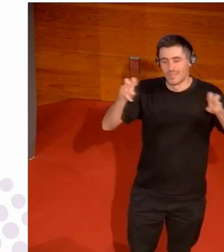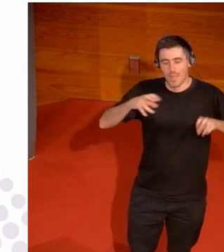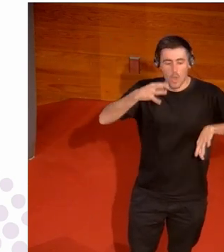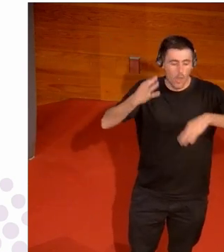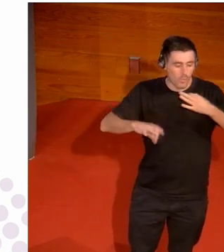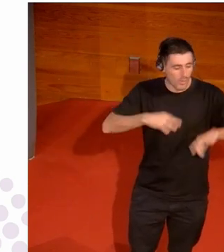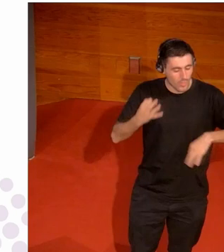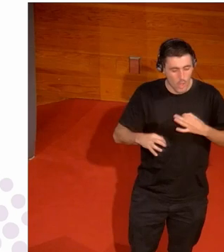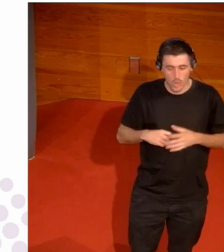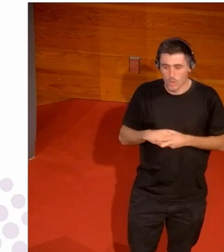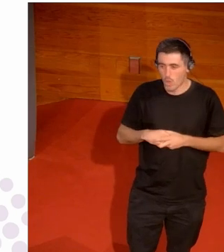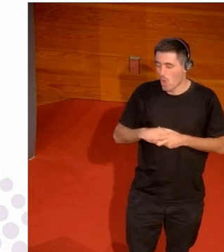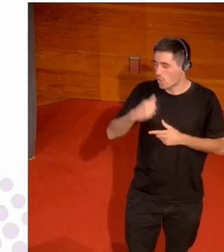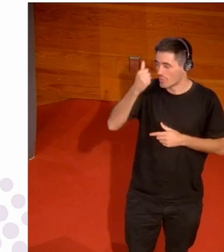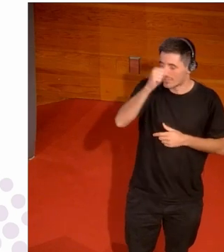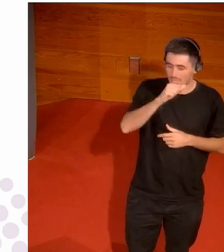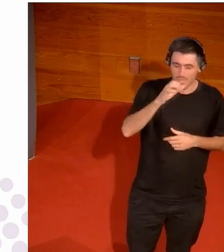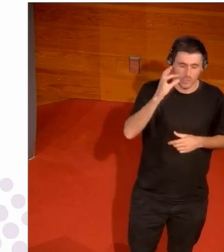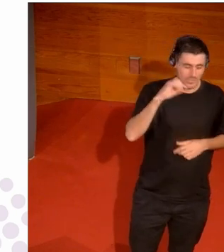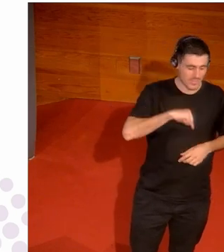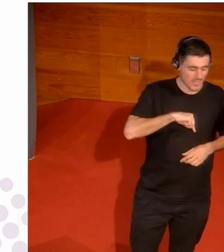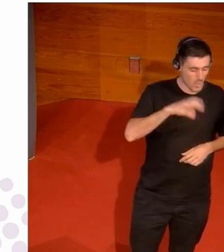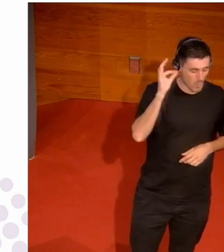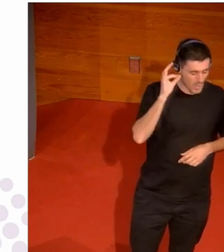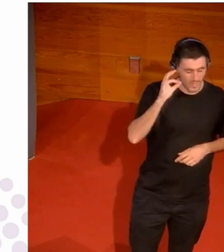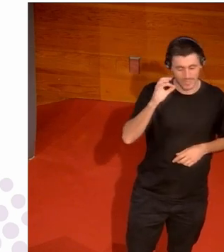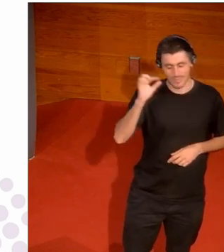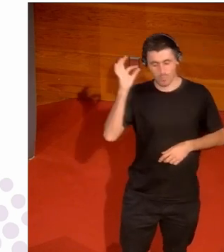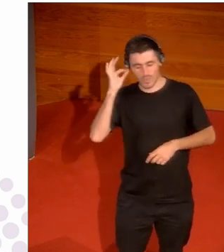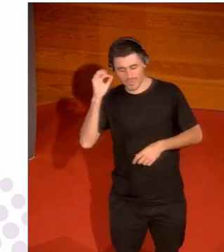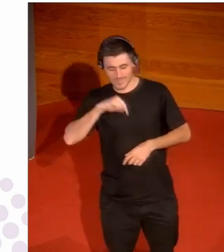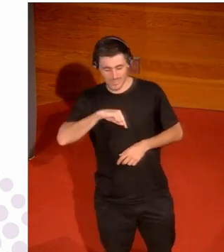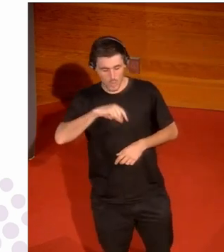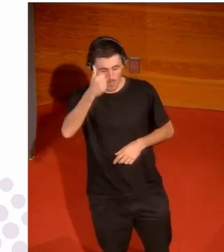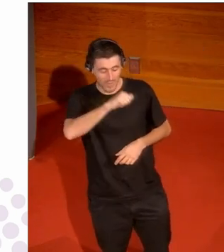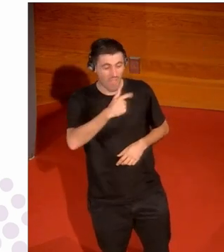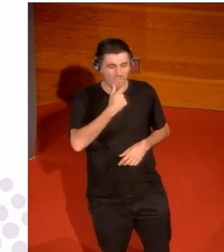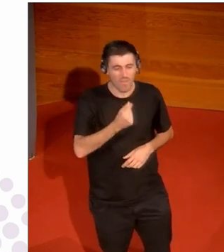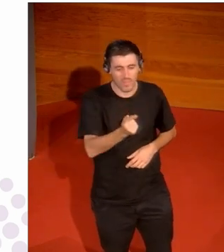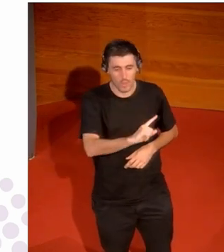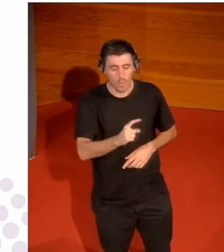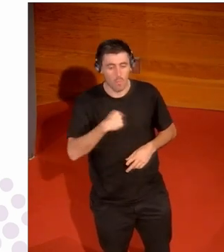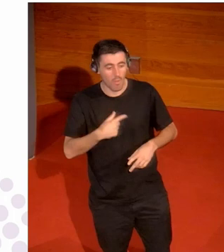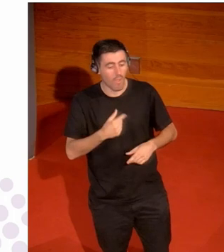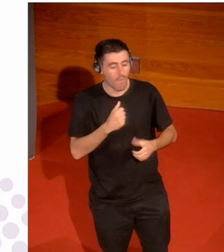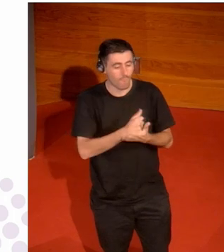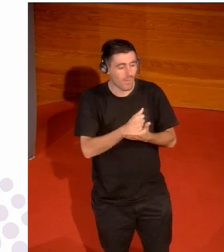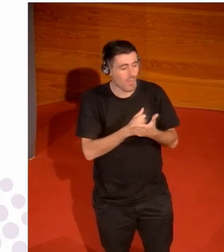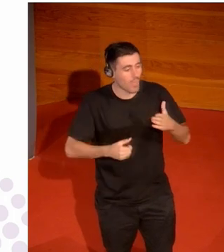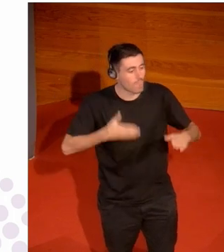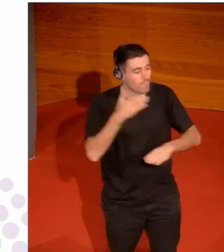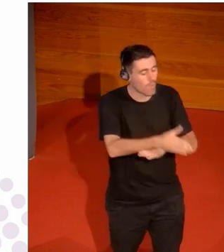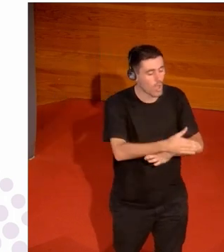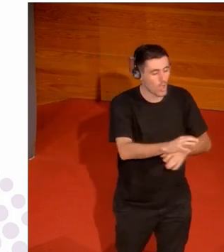chicos que sienten mujeres y todas estas mujeres que se sienten hombres no es tan sencillo no es mira voy a la farmacia pide unas hormonas no